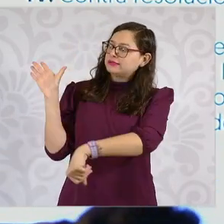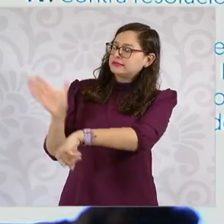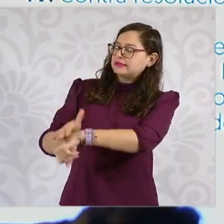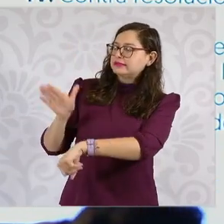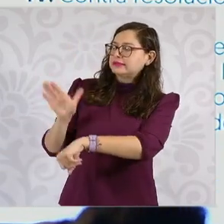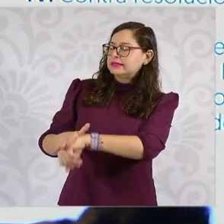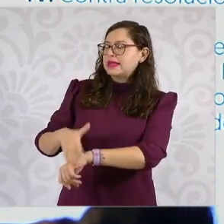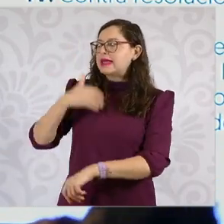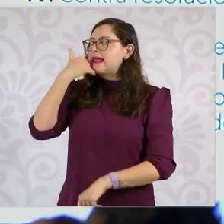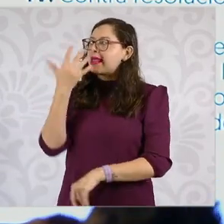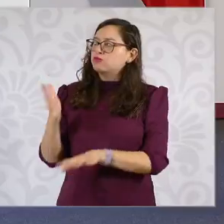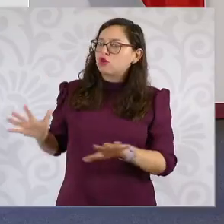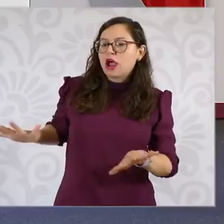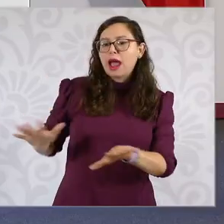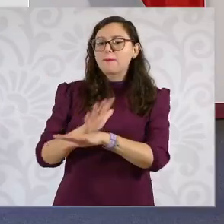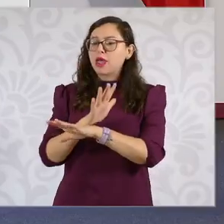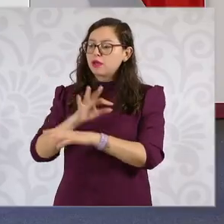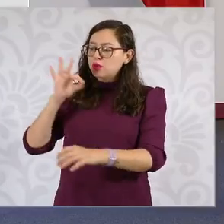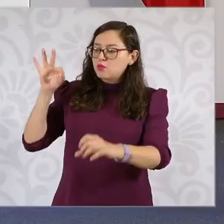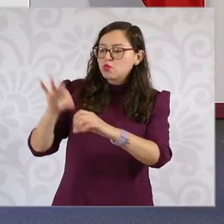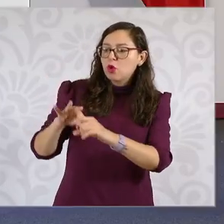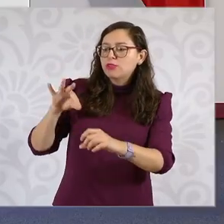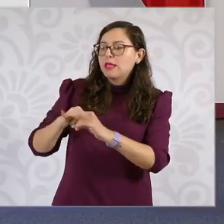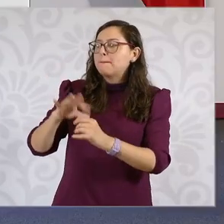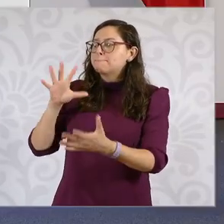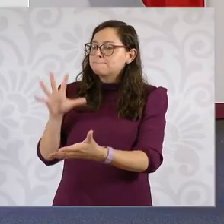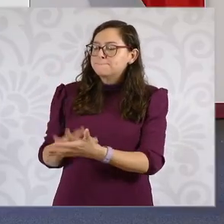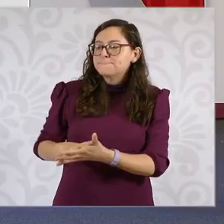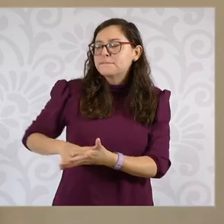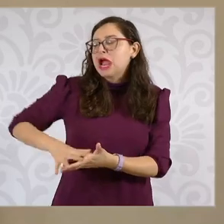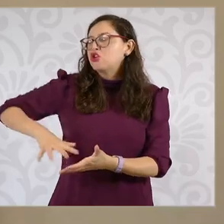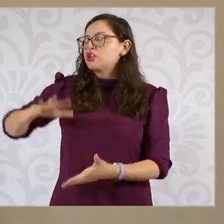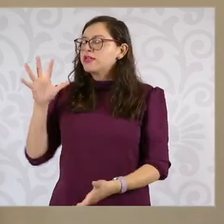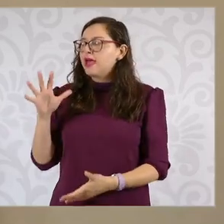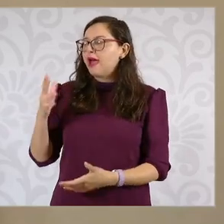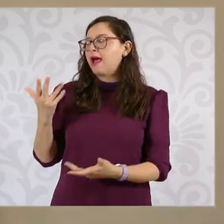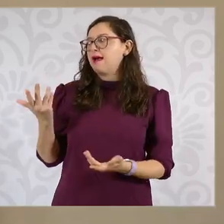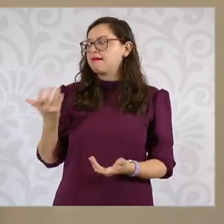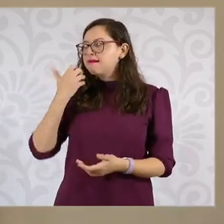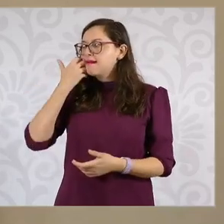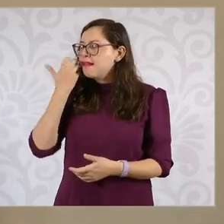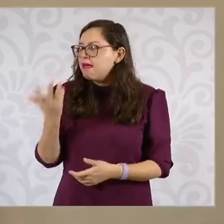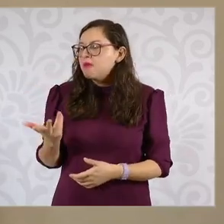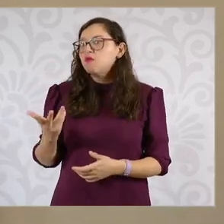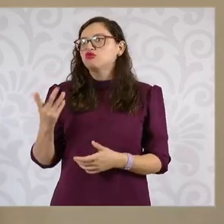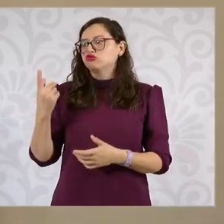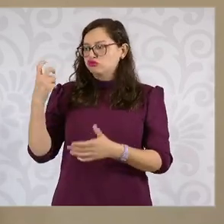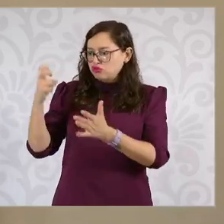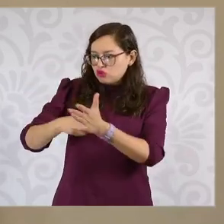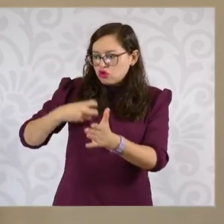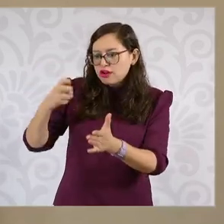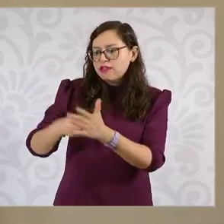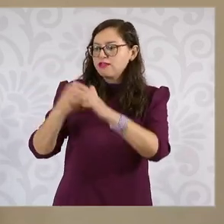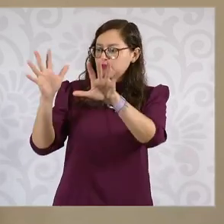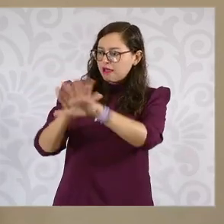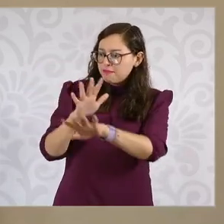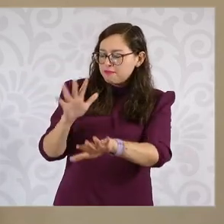votamos para que haya mayoría calificada, para que se pueda modificar la Constitución.